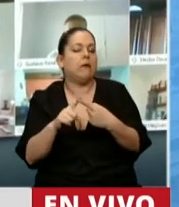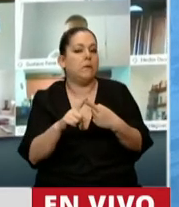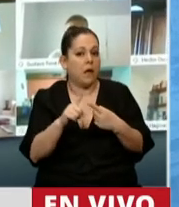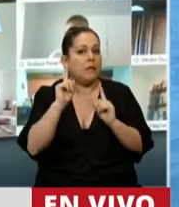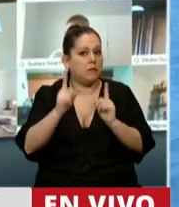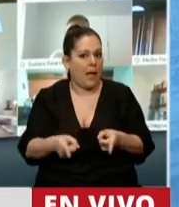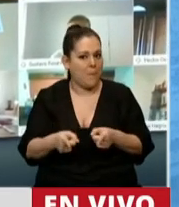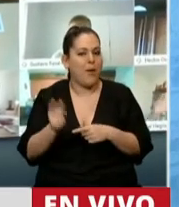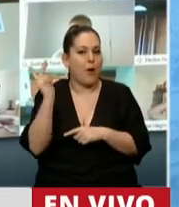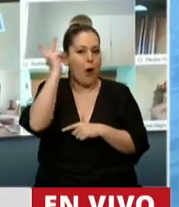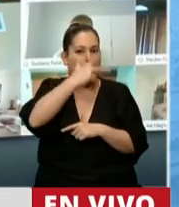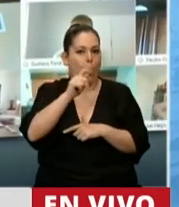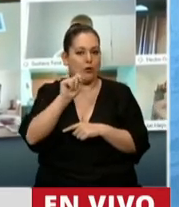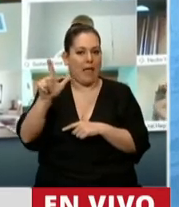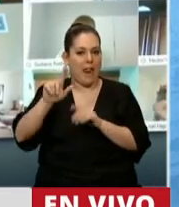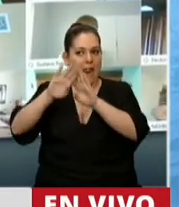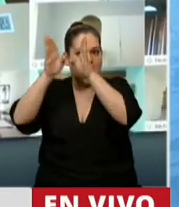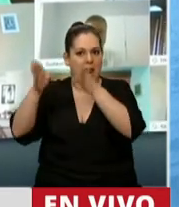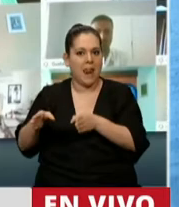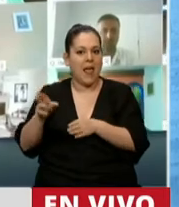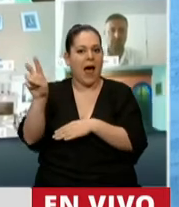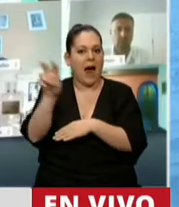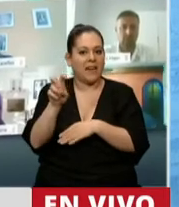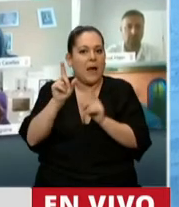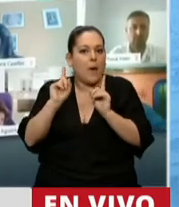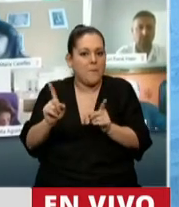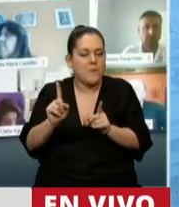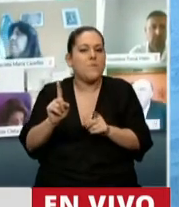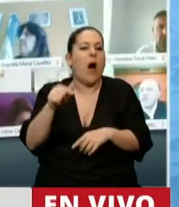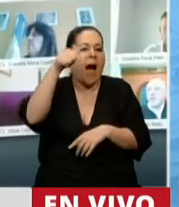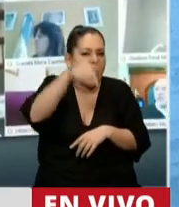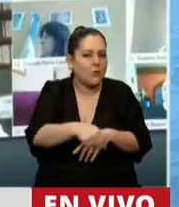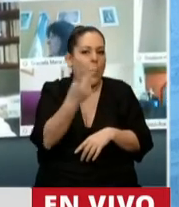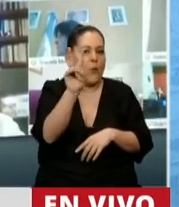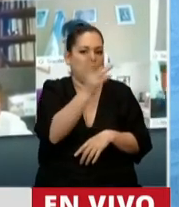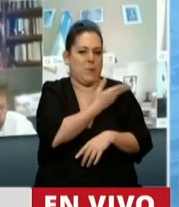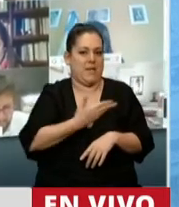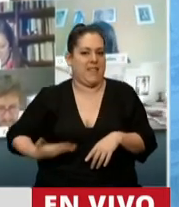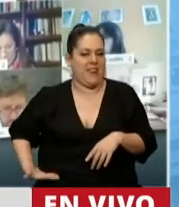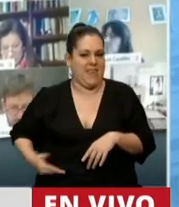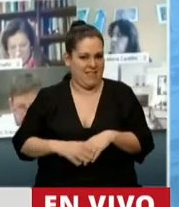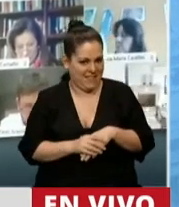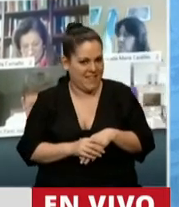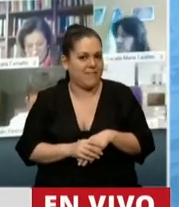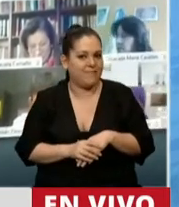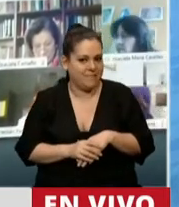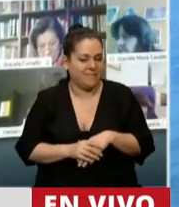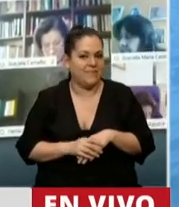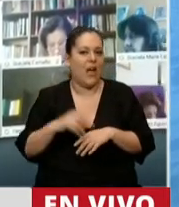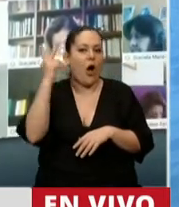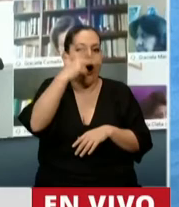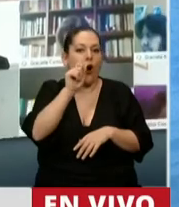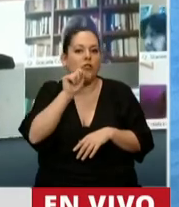hoteles a la actual vicepresidenta y estaba en el directorio, era la presidenta del directorio del principal hotel, de Otesur.